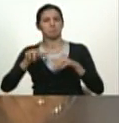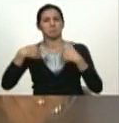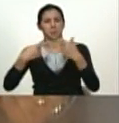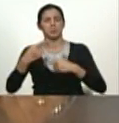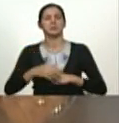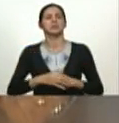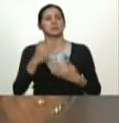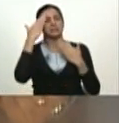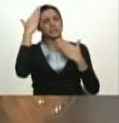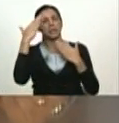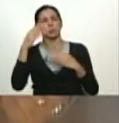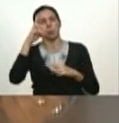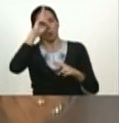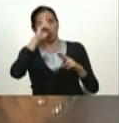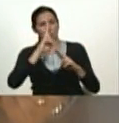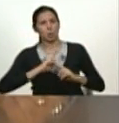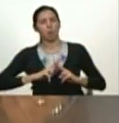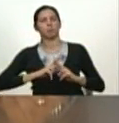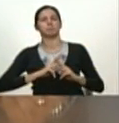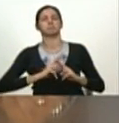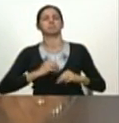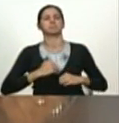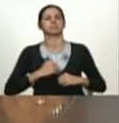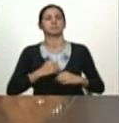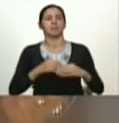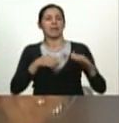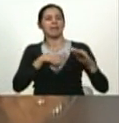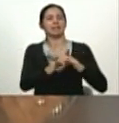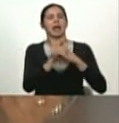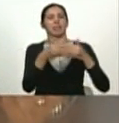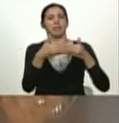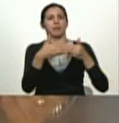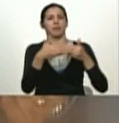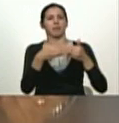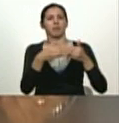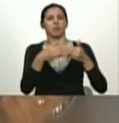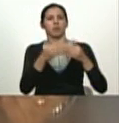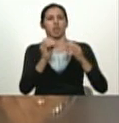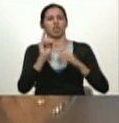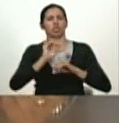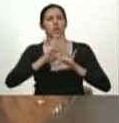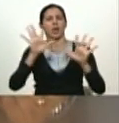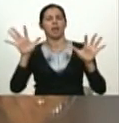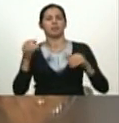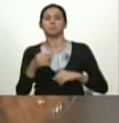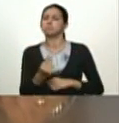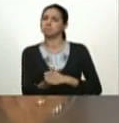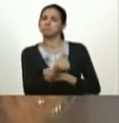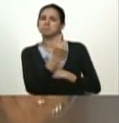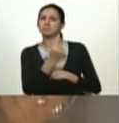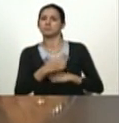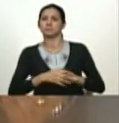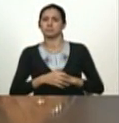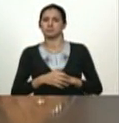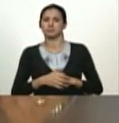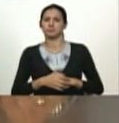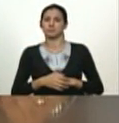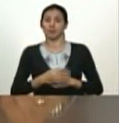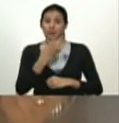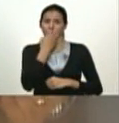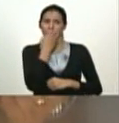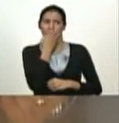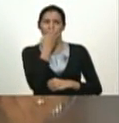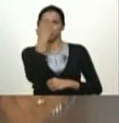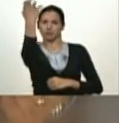pues rindiéndome honores en la entrada de la puerta dorada y su saludo fue un grito del alma y yo